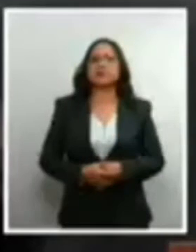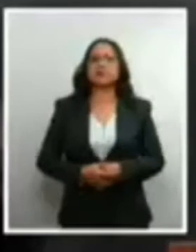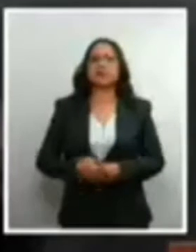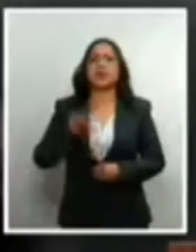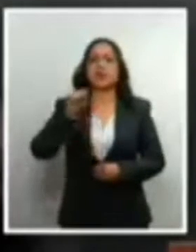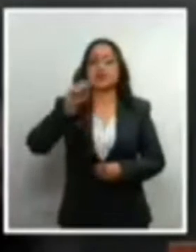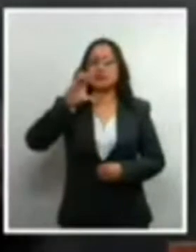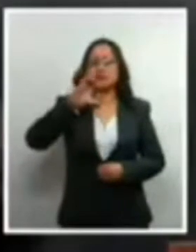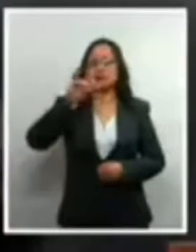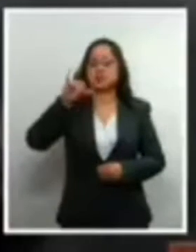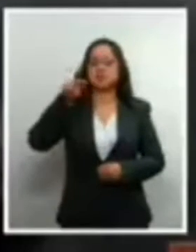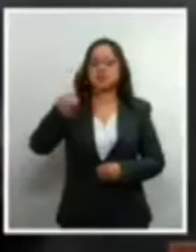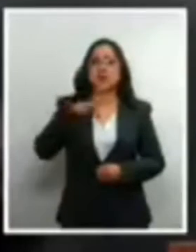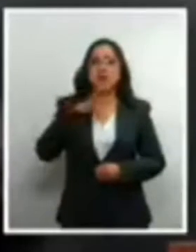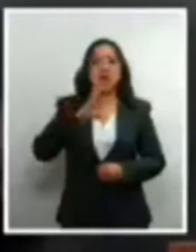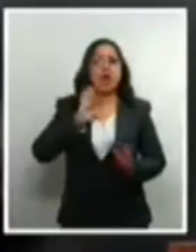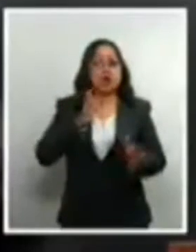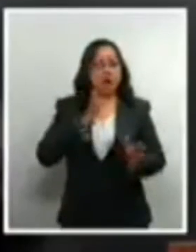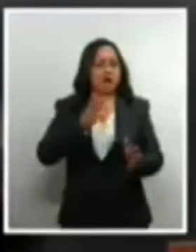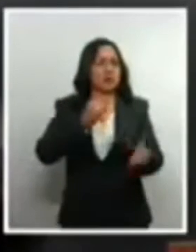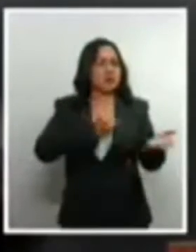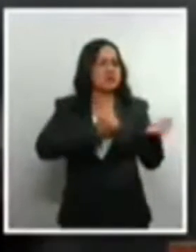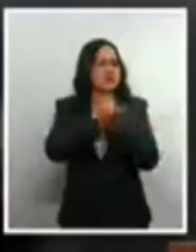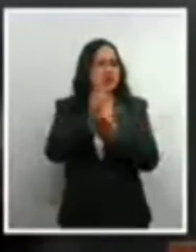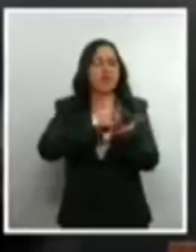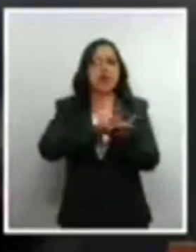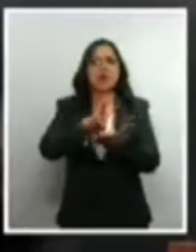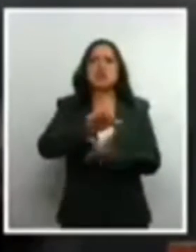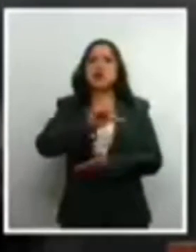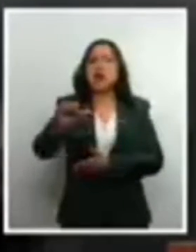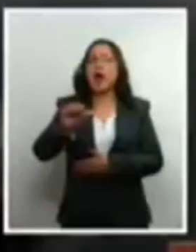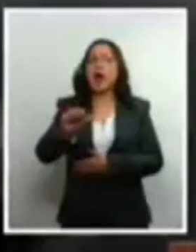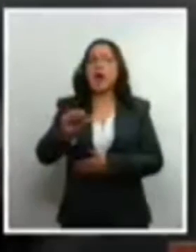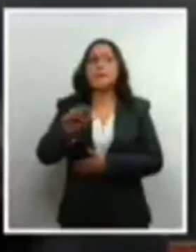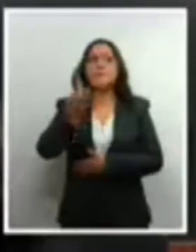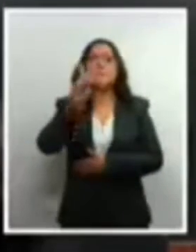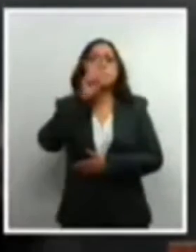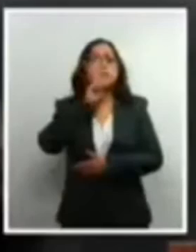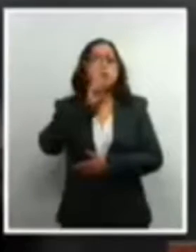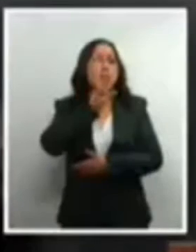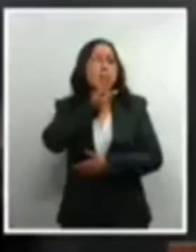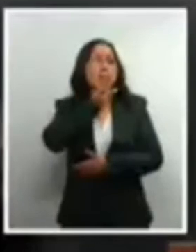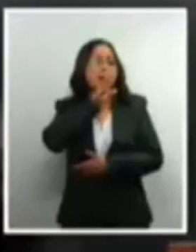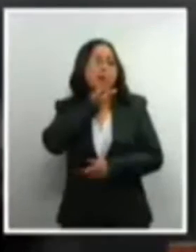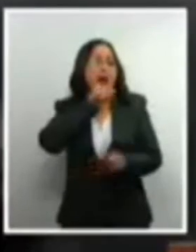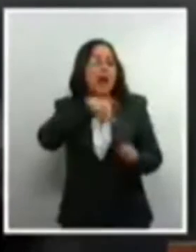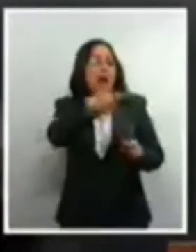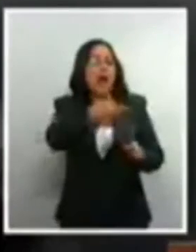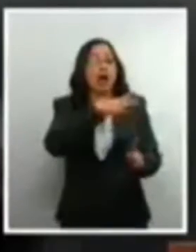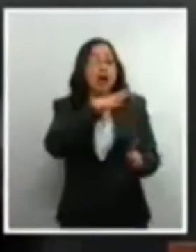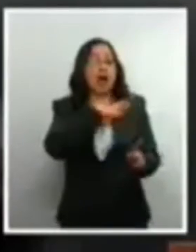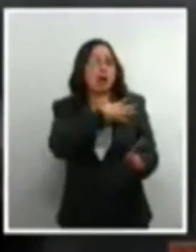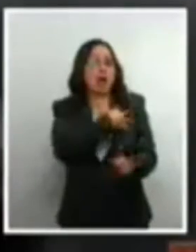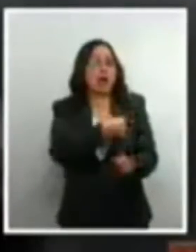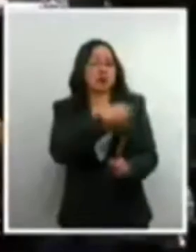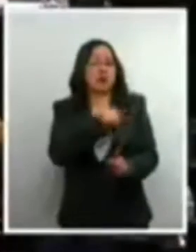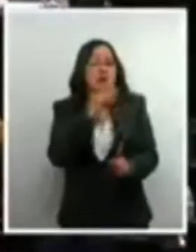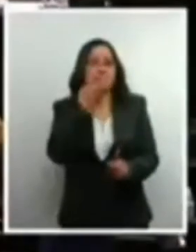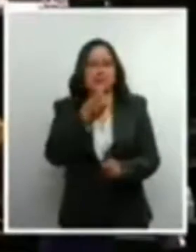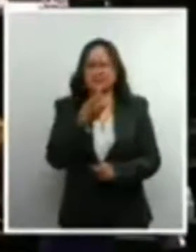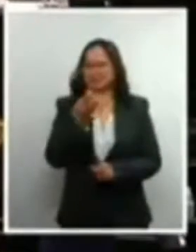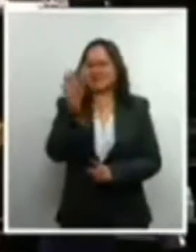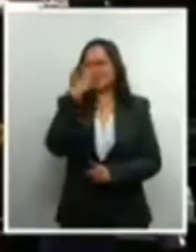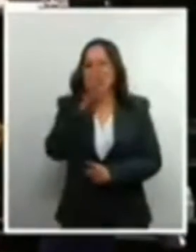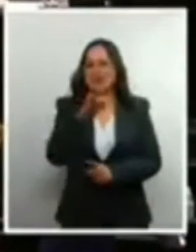Corte ya determinó la prevalencia del derecho de la madre sobre el otro, el de la vida en gestación. Aclaro, esto es completamente